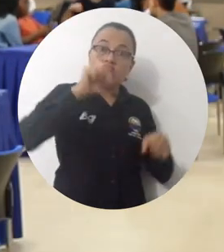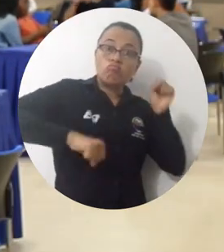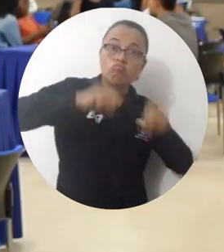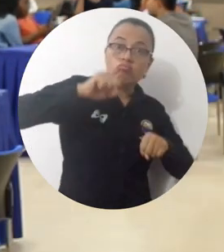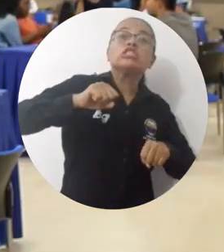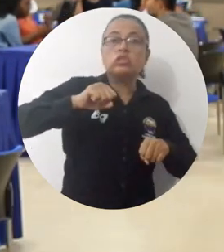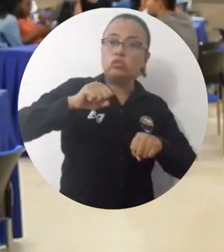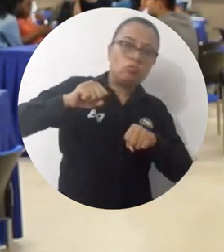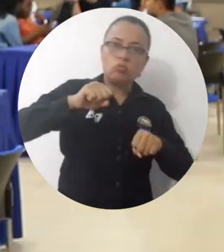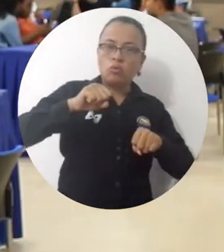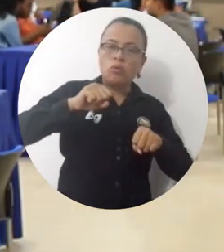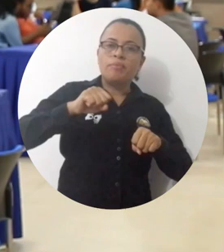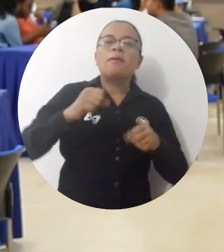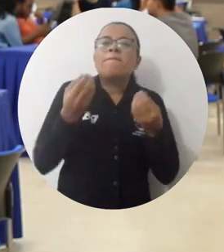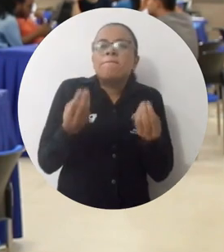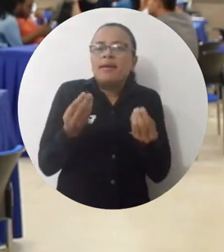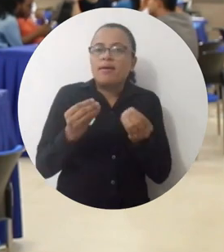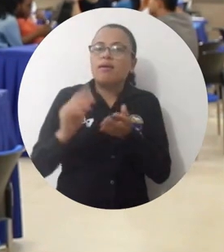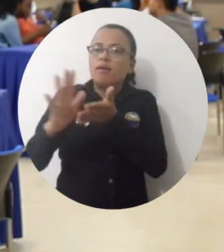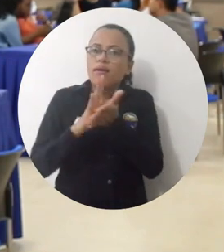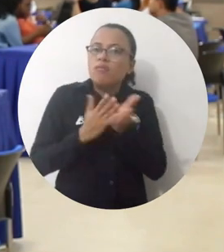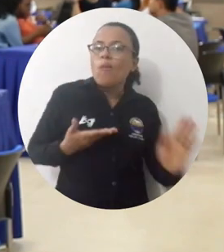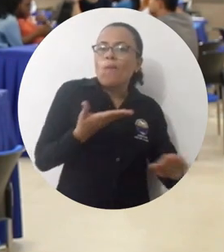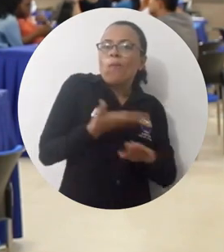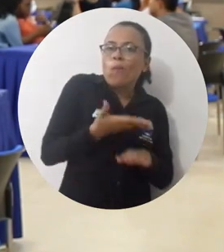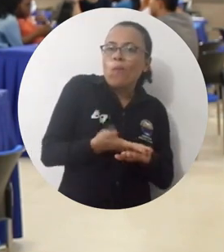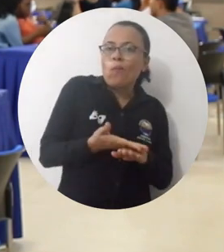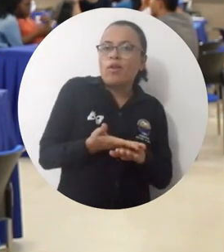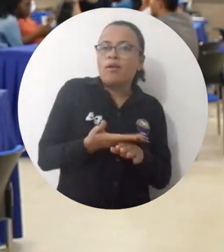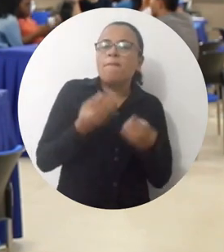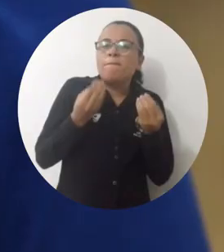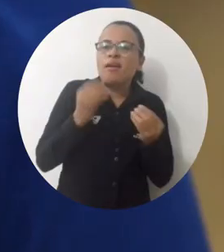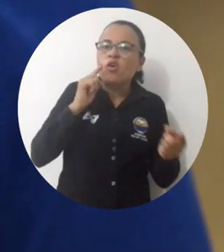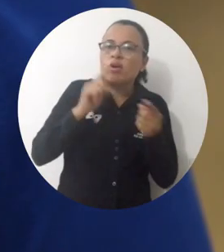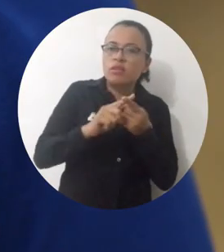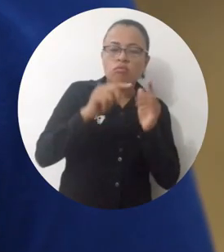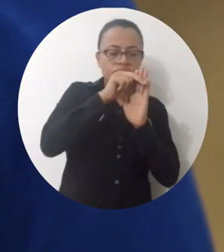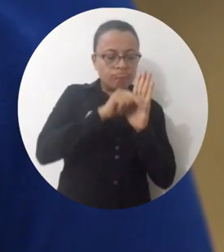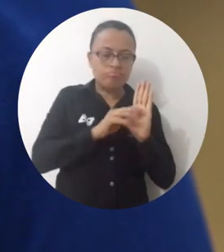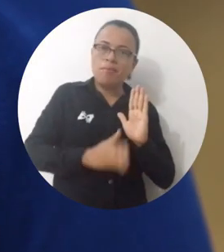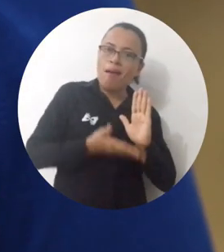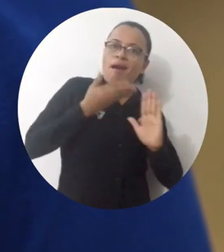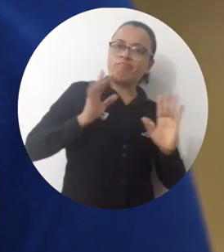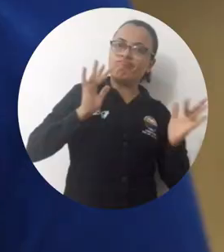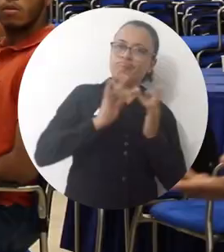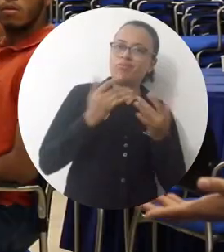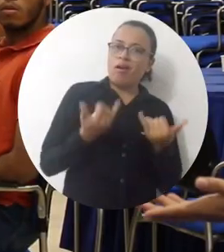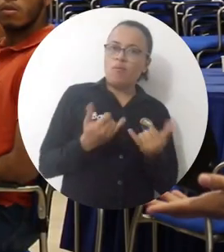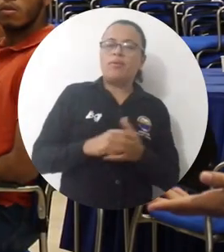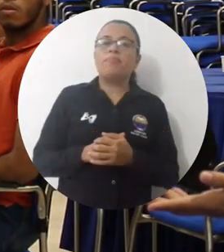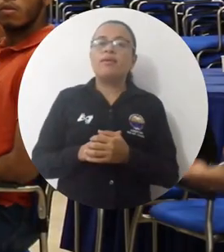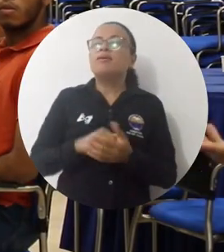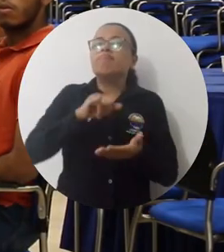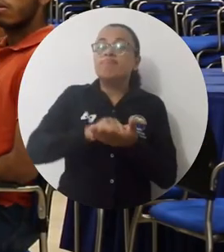defina cuáles cosas se pueden hacer, cuáles cosas no se pueden hacer porque básicamente lo que estamos construyendo es una propuesta que busca modernizar la normativa existente